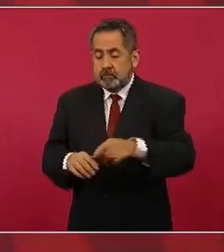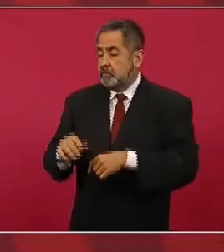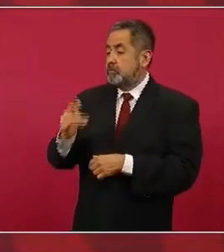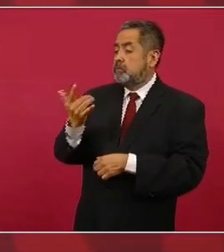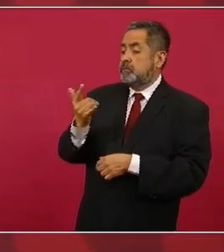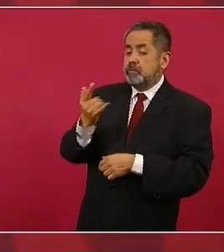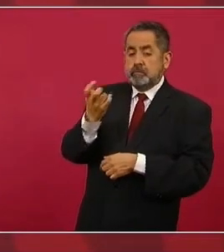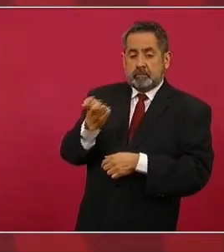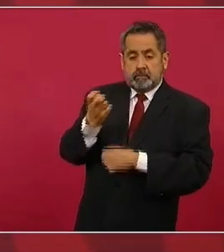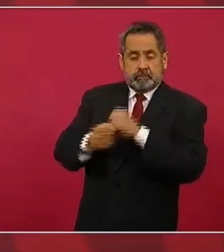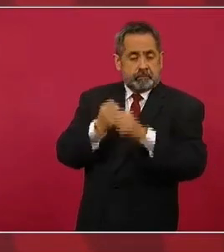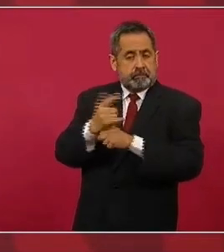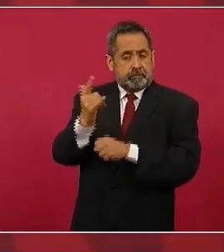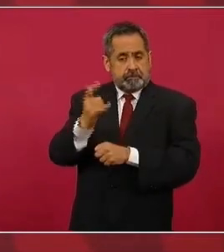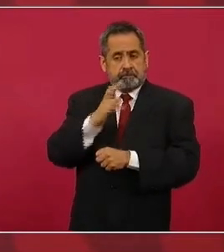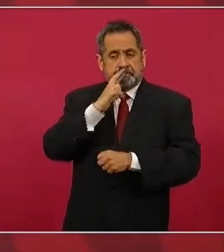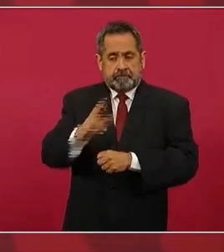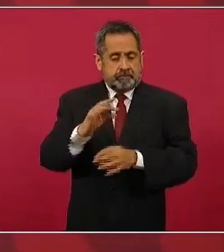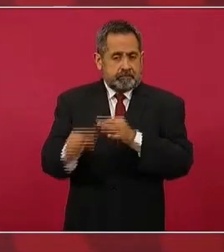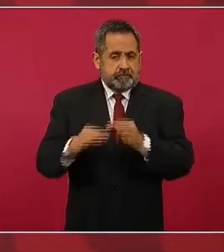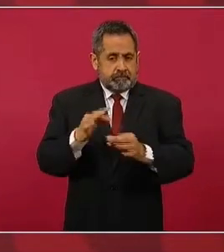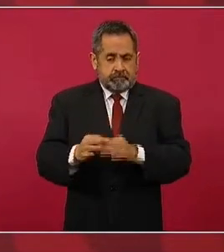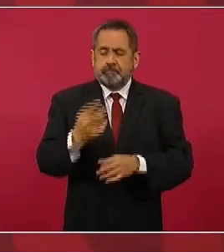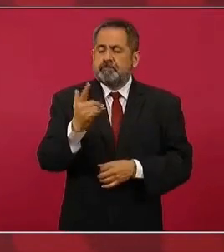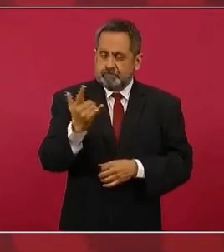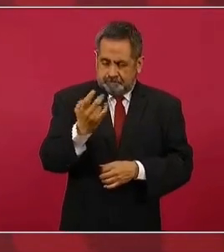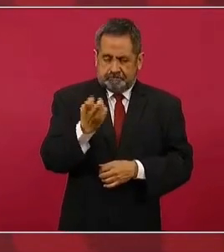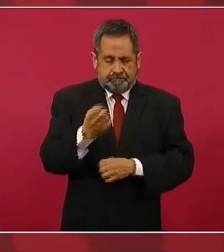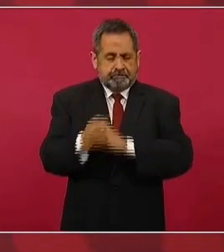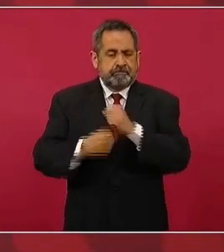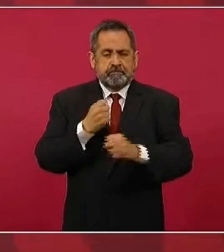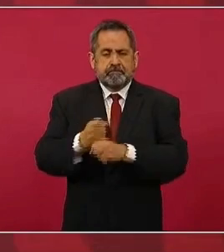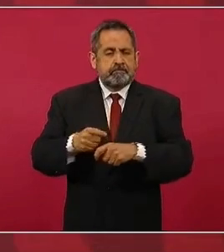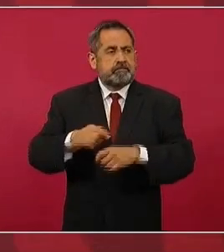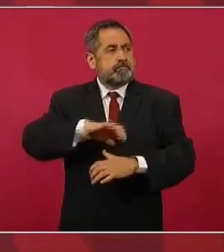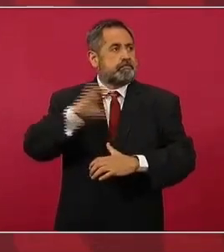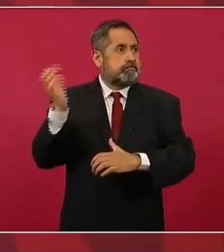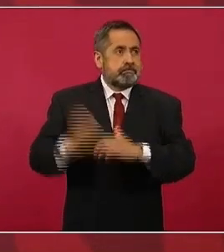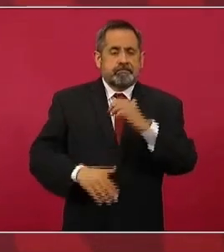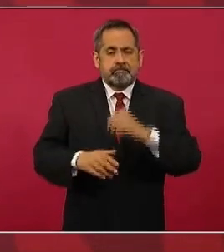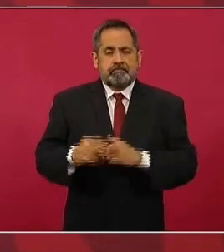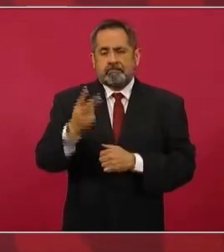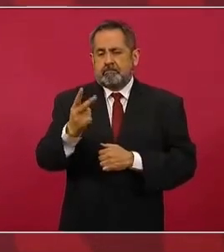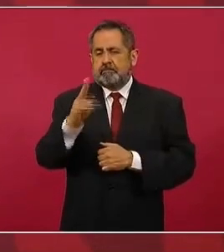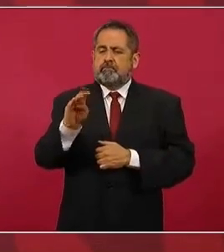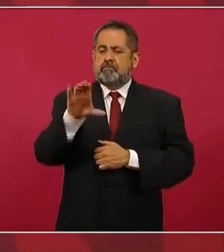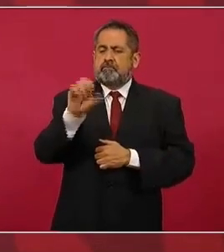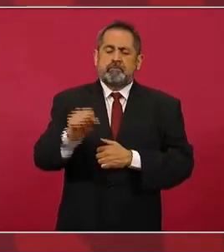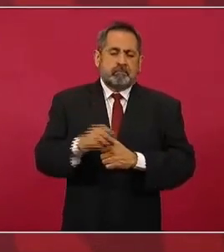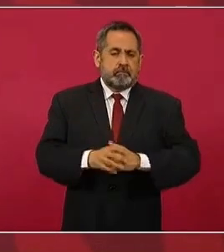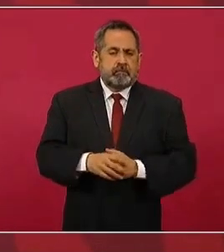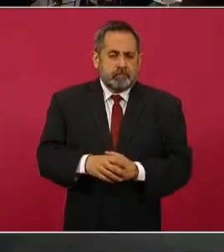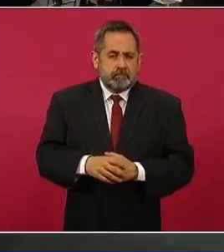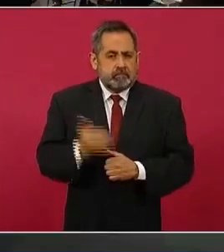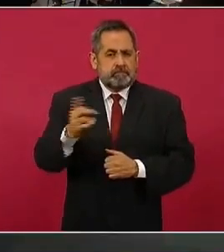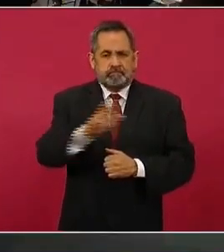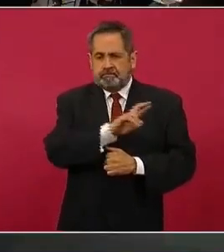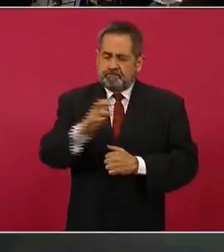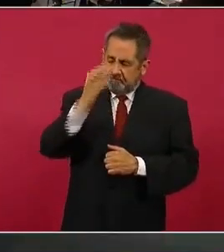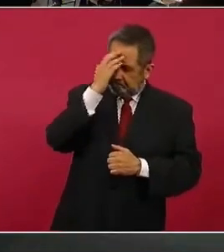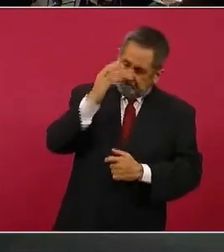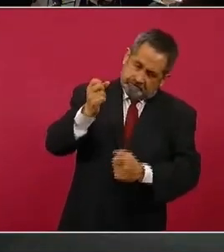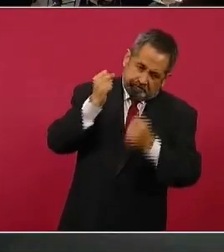este año, julio de este año. Y nuestro reconocimiento